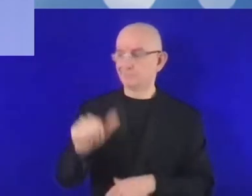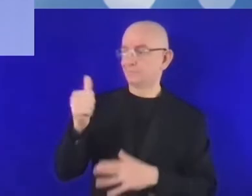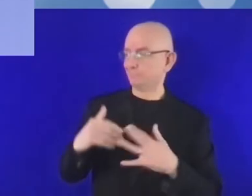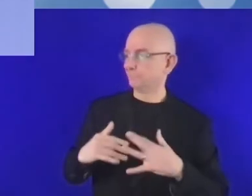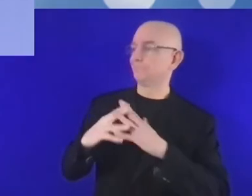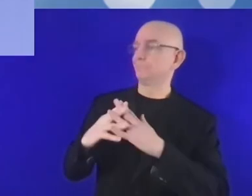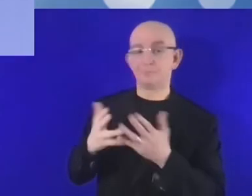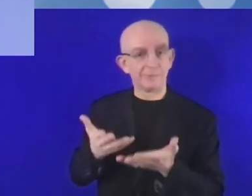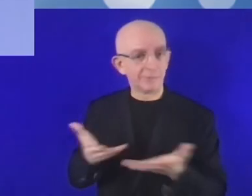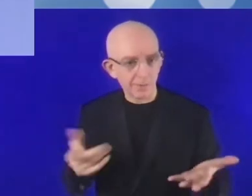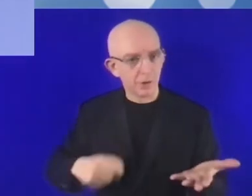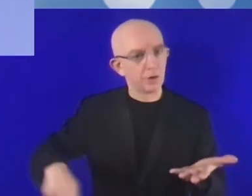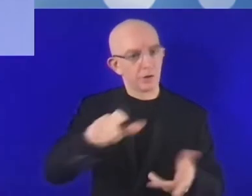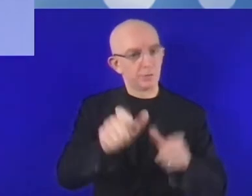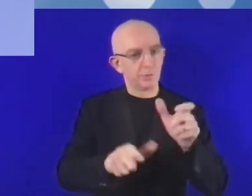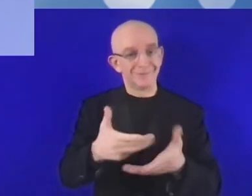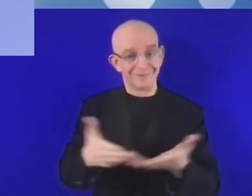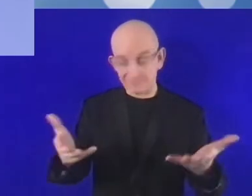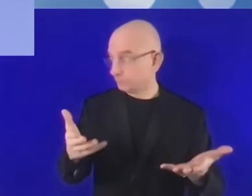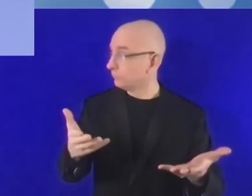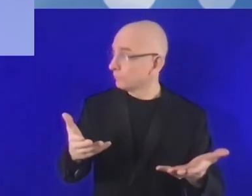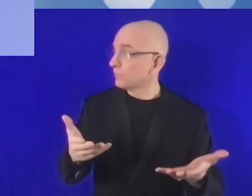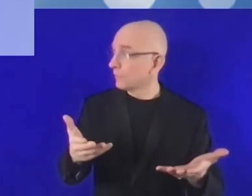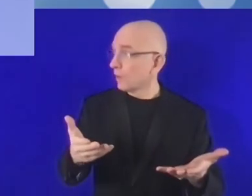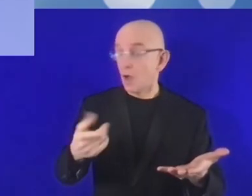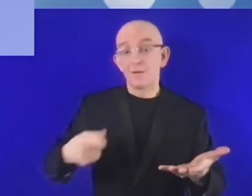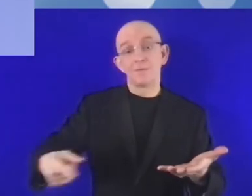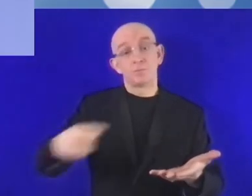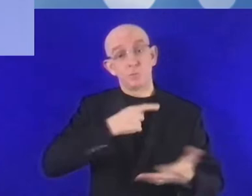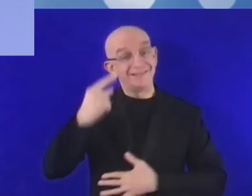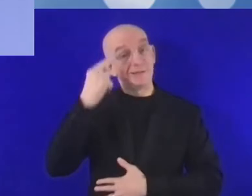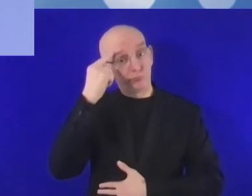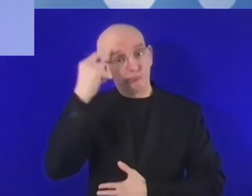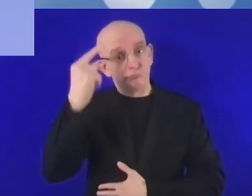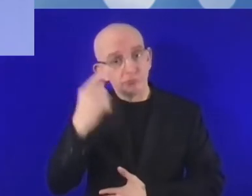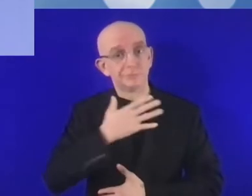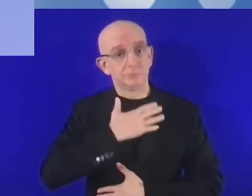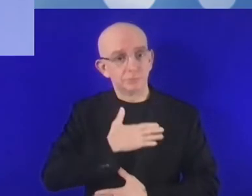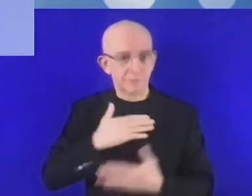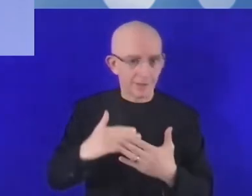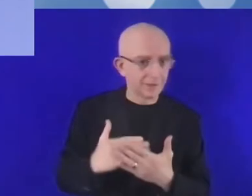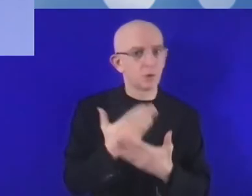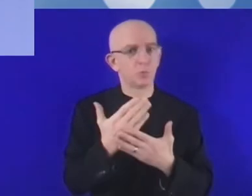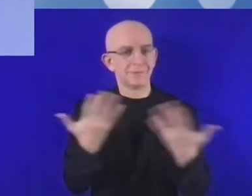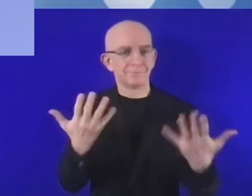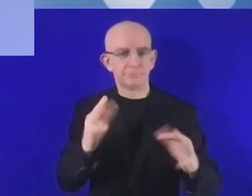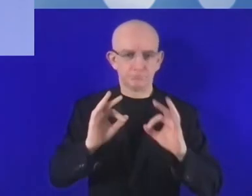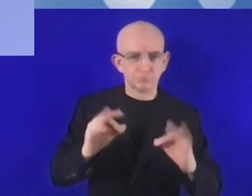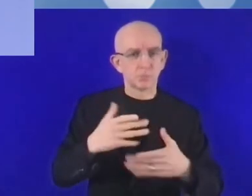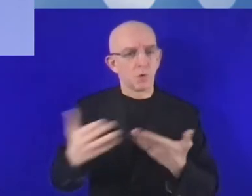proyectos que fueran iniciadas por las startups. Estas startups